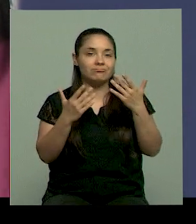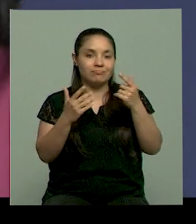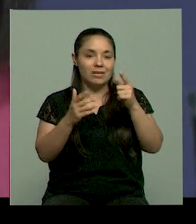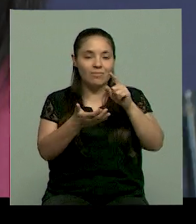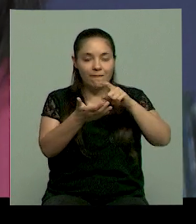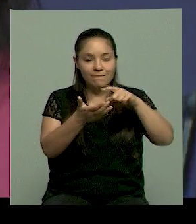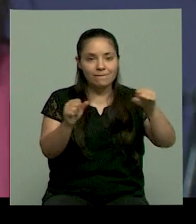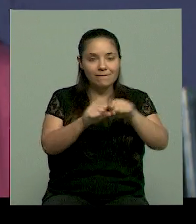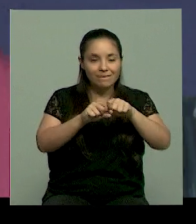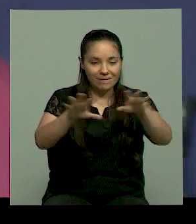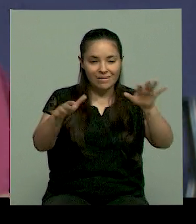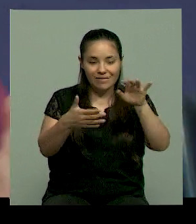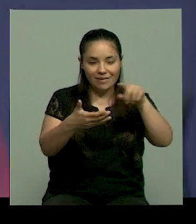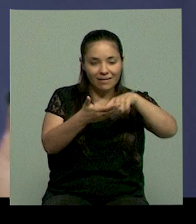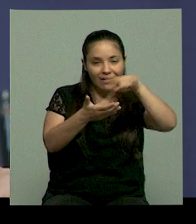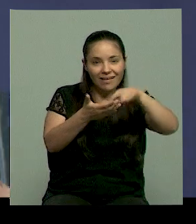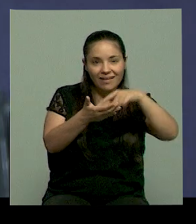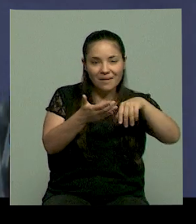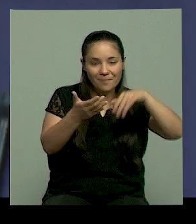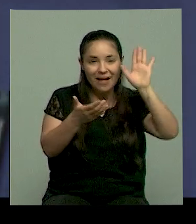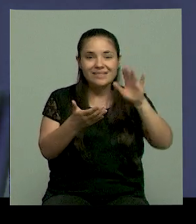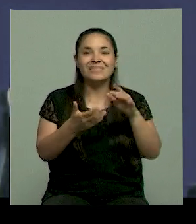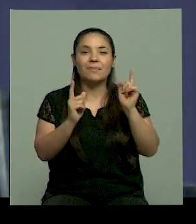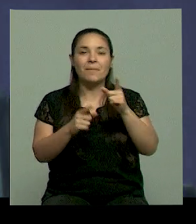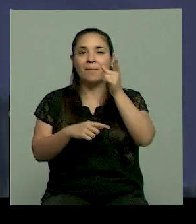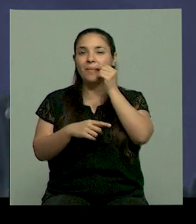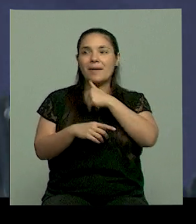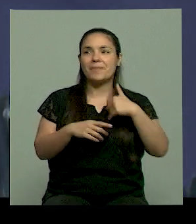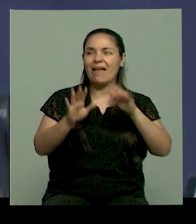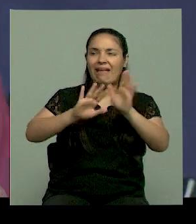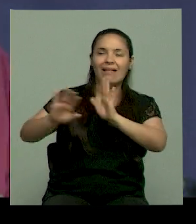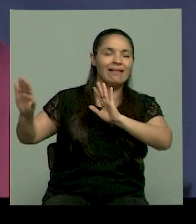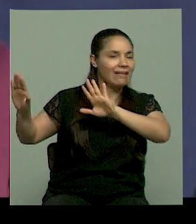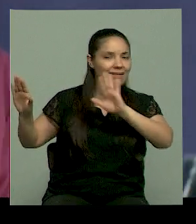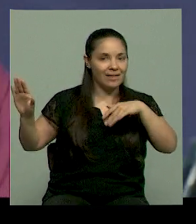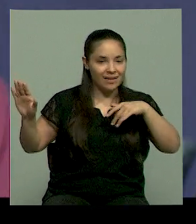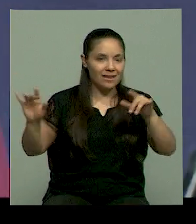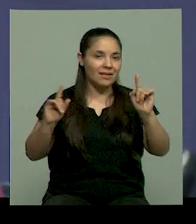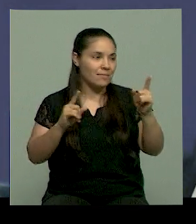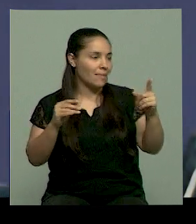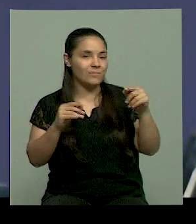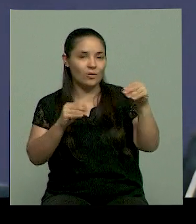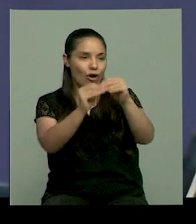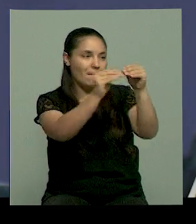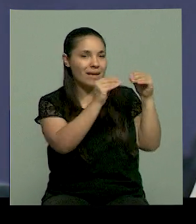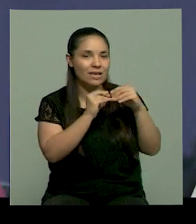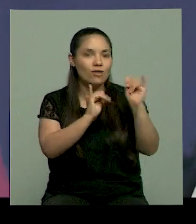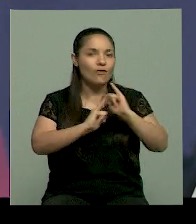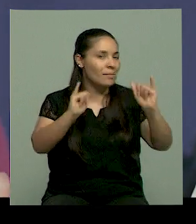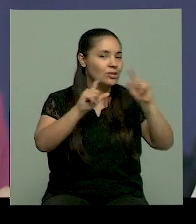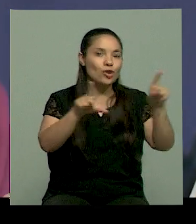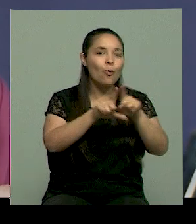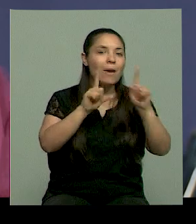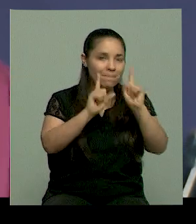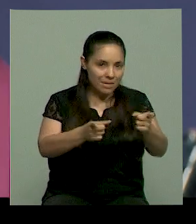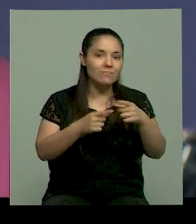eso. Y de hecho es una edad en que se separan mucho de los padres. Y entonces tienen como los pares que manejan toda la misma información, más